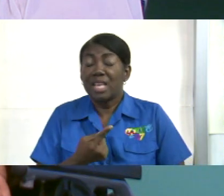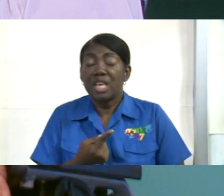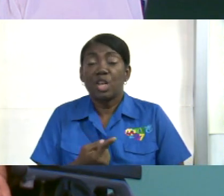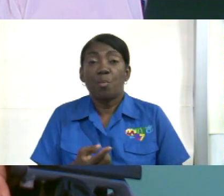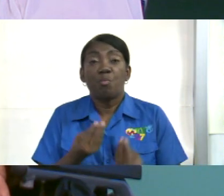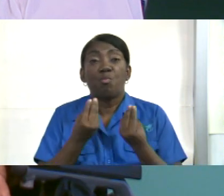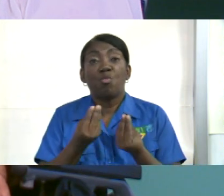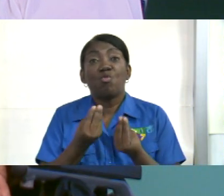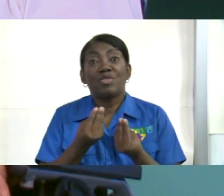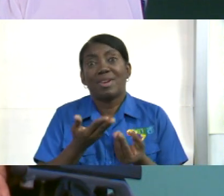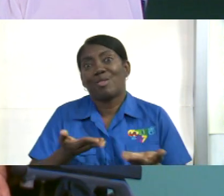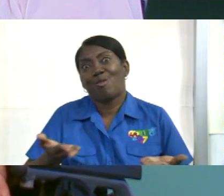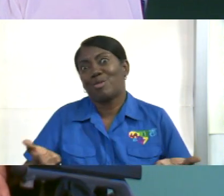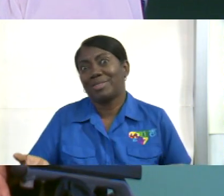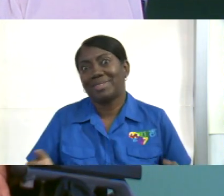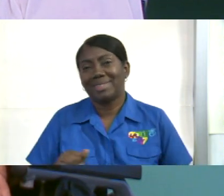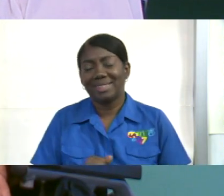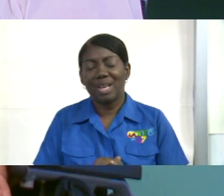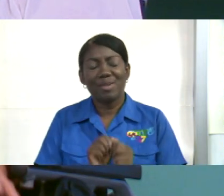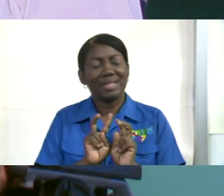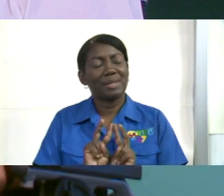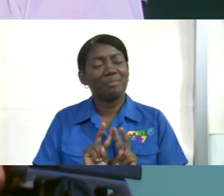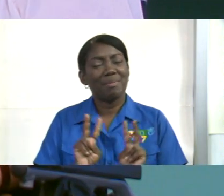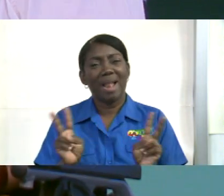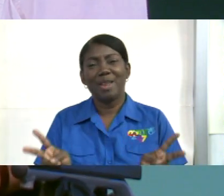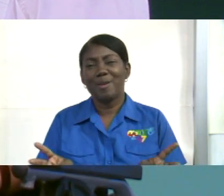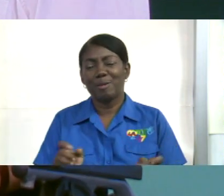muy valientes.